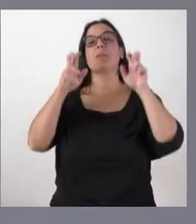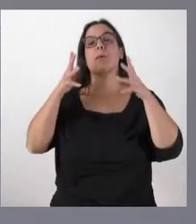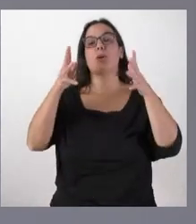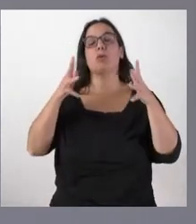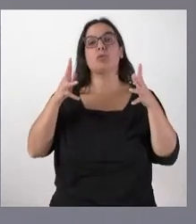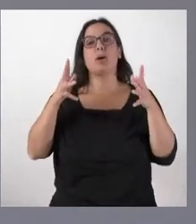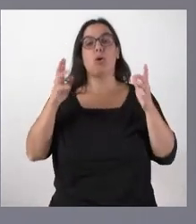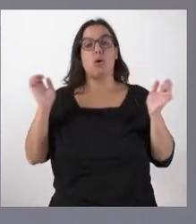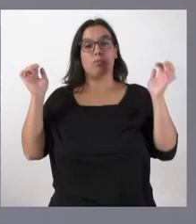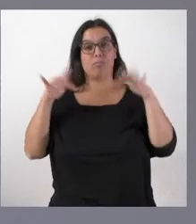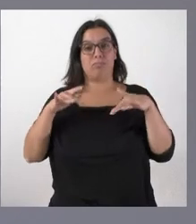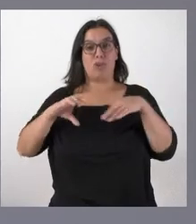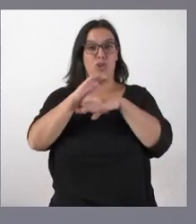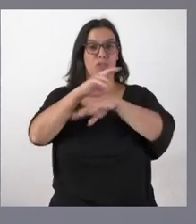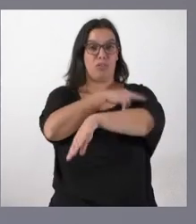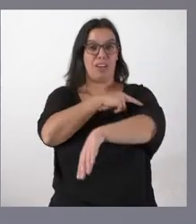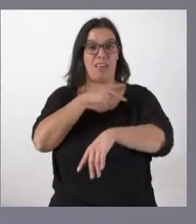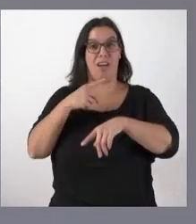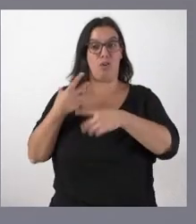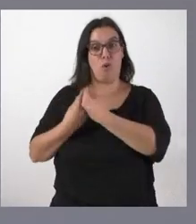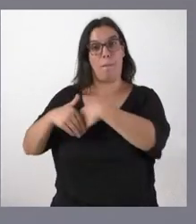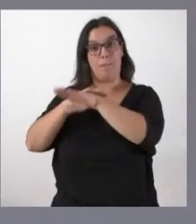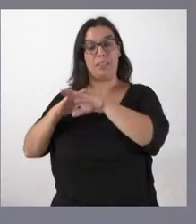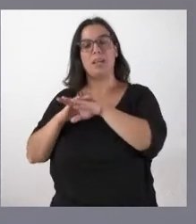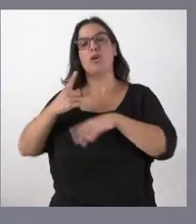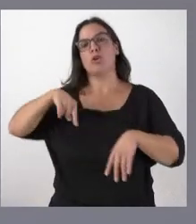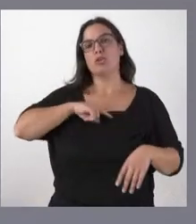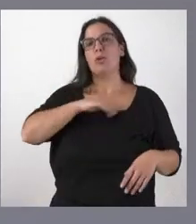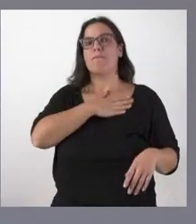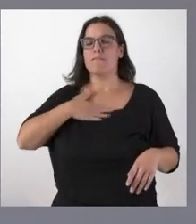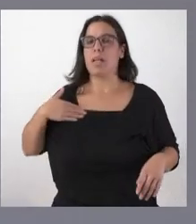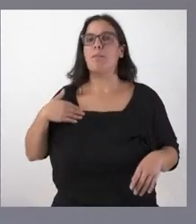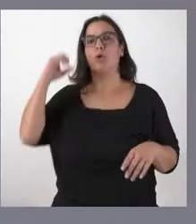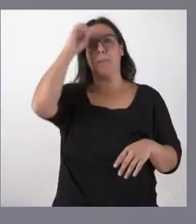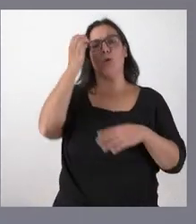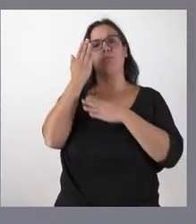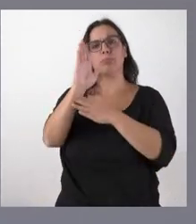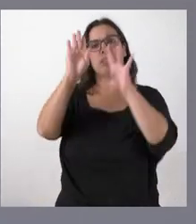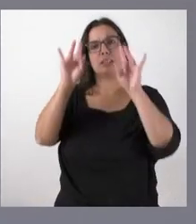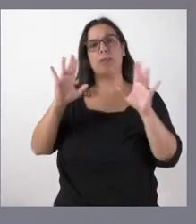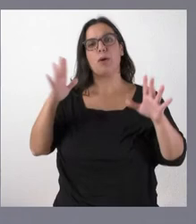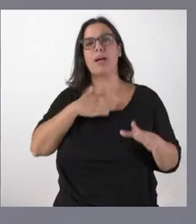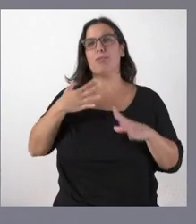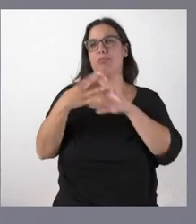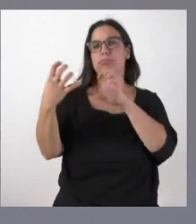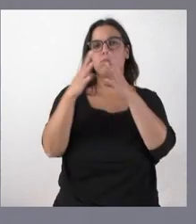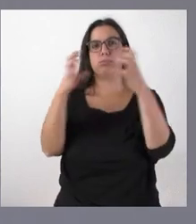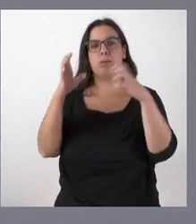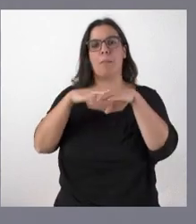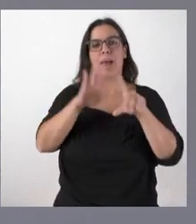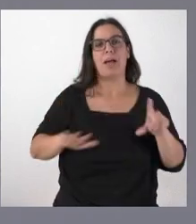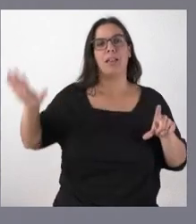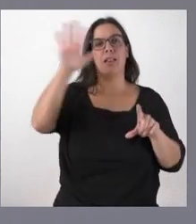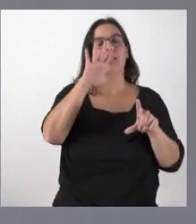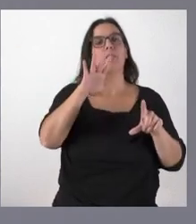consenso de buscar acuerdos de plantear nuestra posición sí pero también con la voluntad de que en el ámbito nacional se tomen las mejores